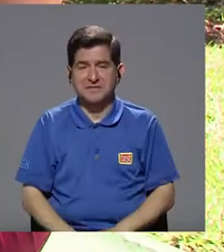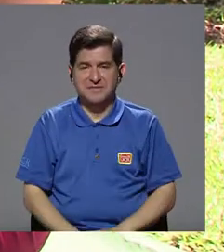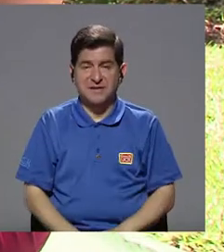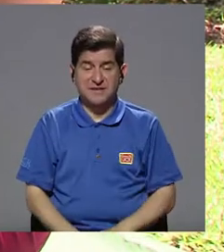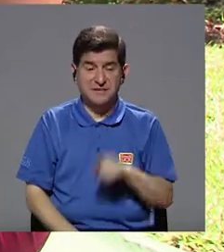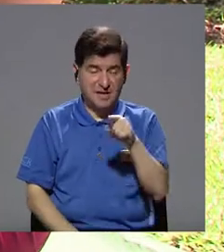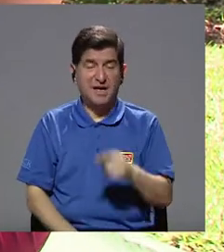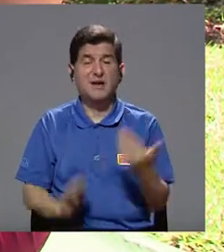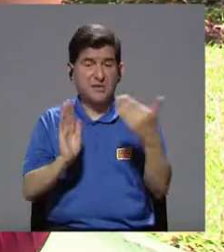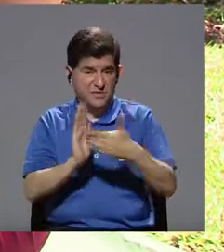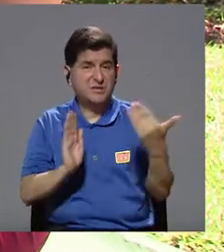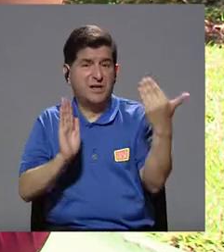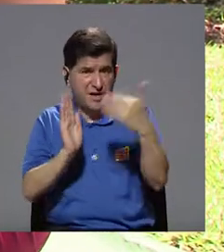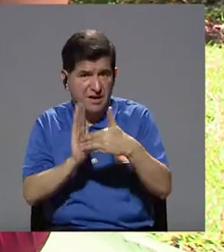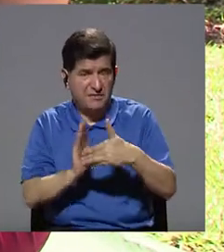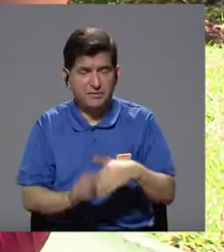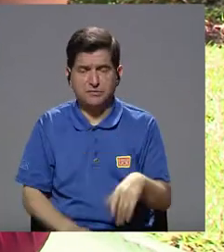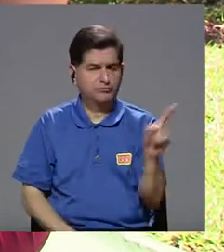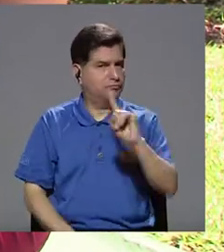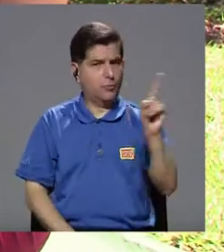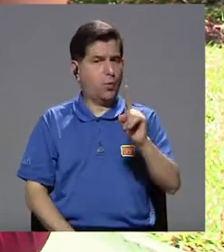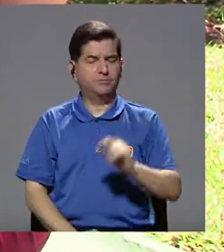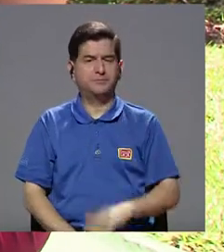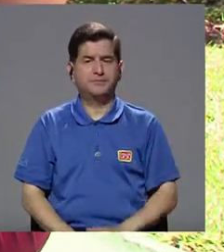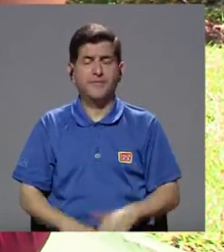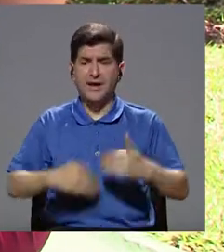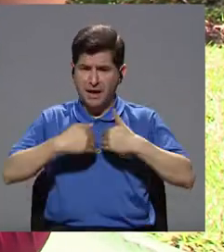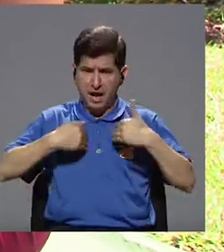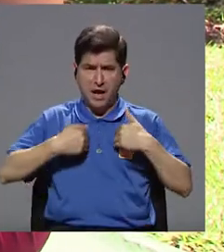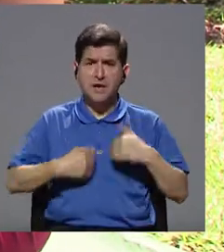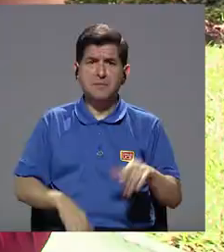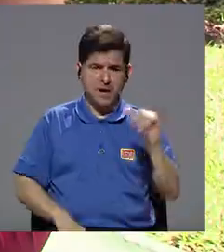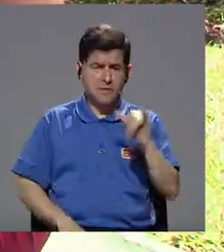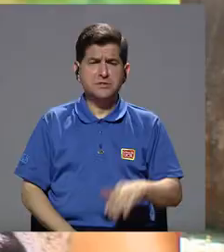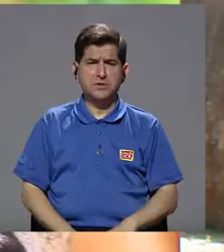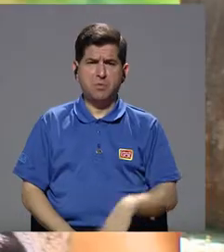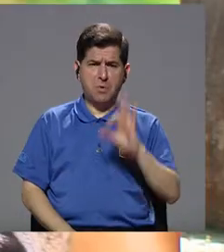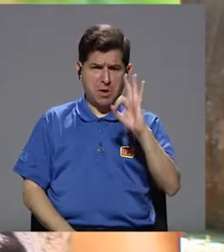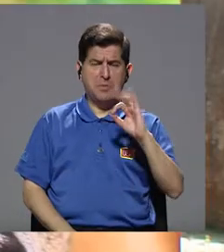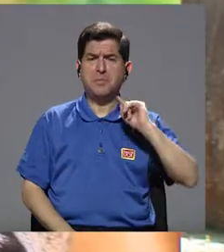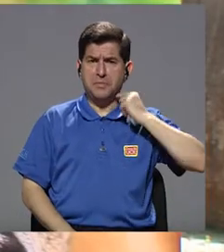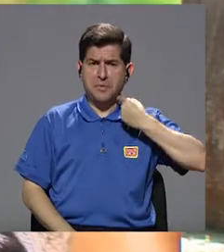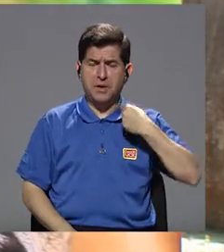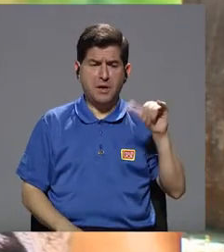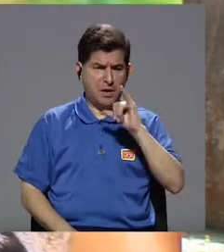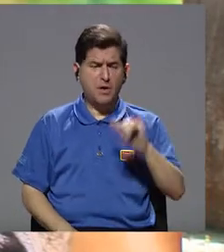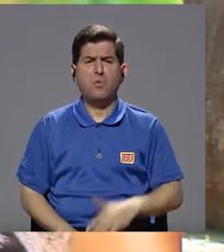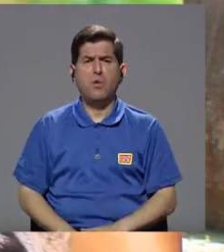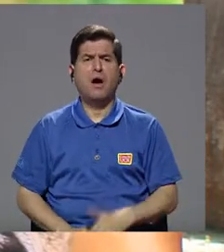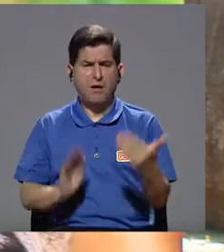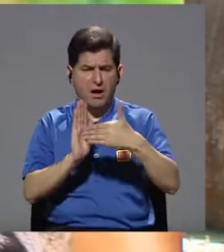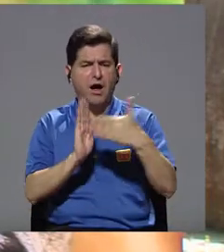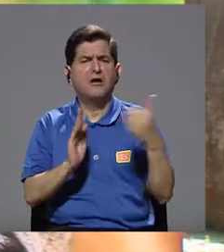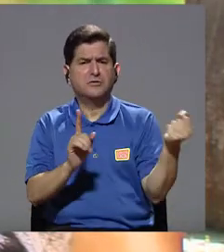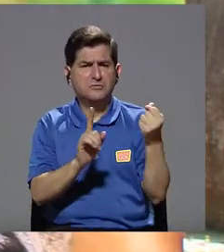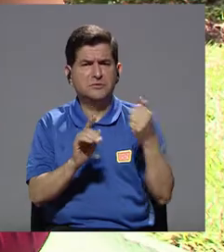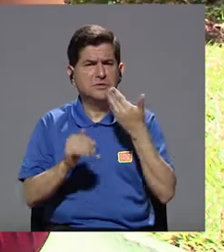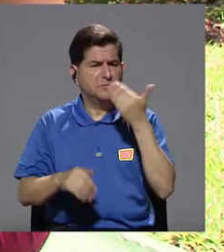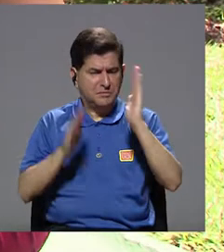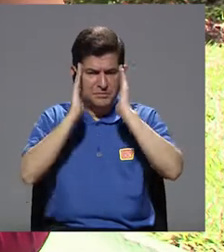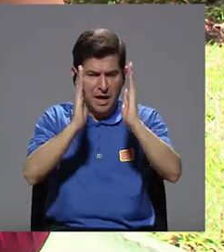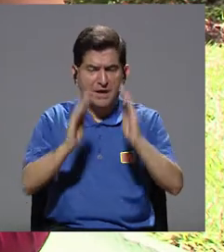decimos, son los que sufren este tipo de maltrato, sino que animales de raza también estamos viendo que sufren muchísimo maltrato. ¿Y qué